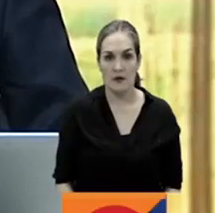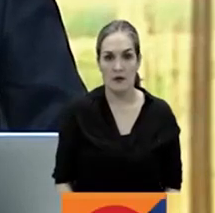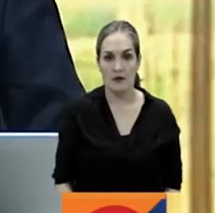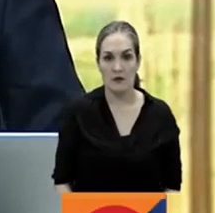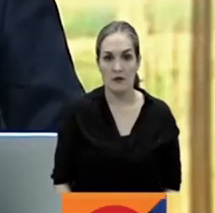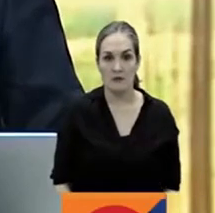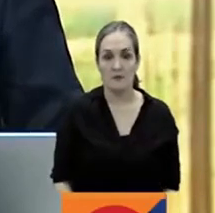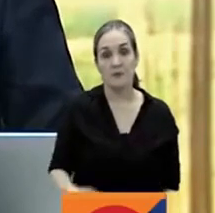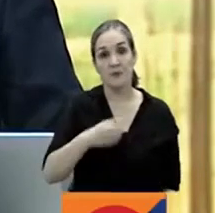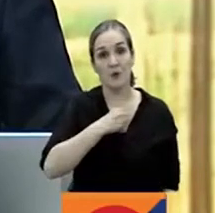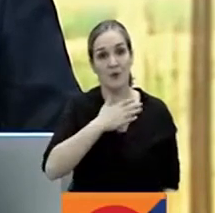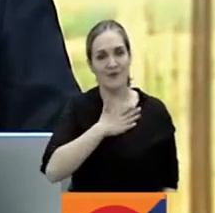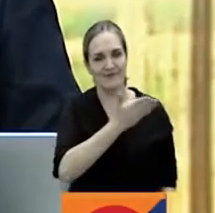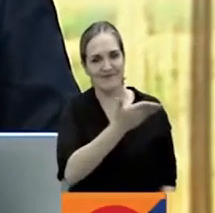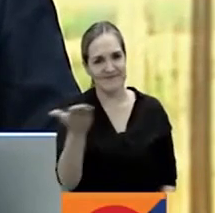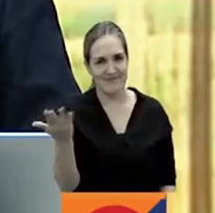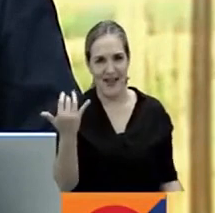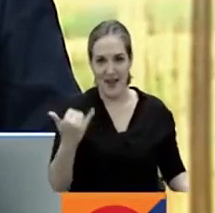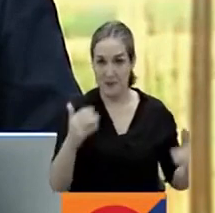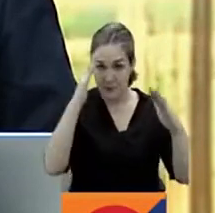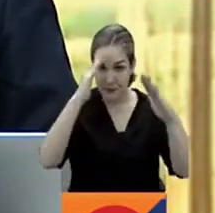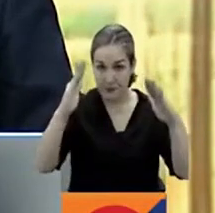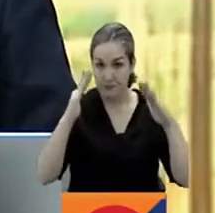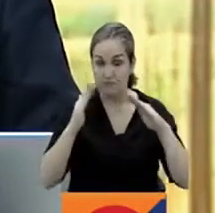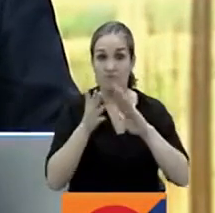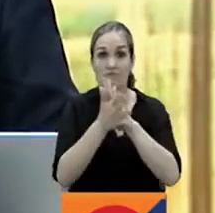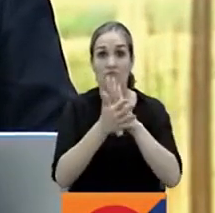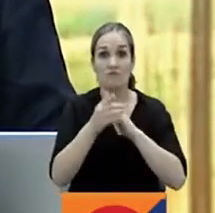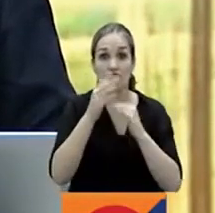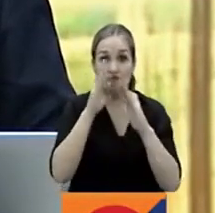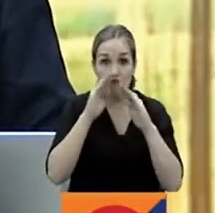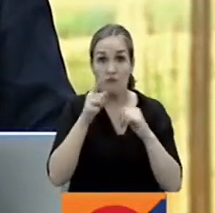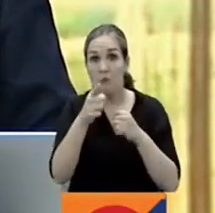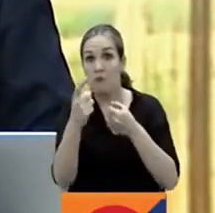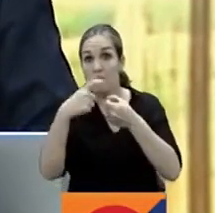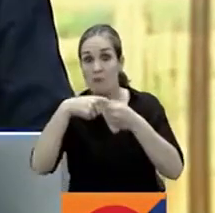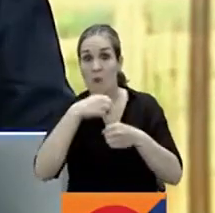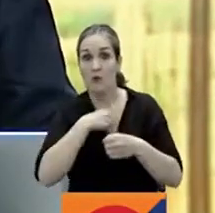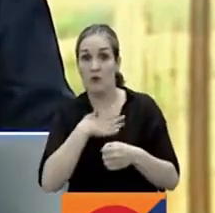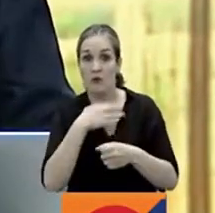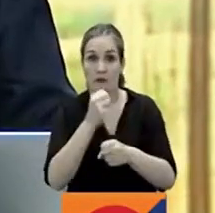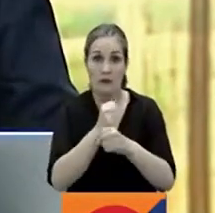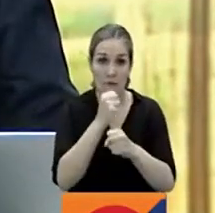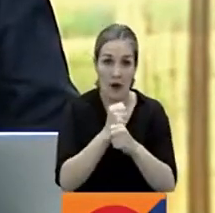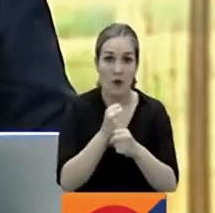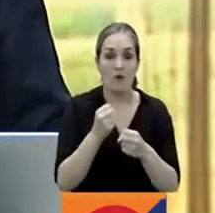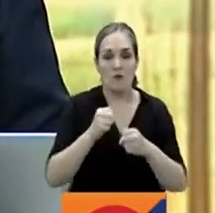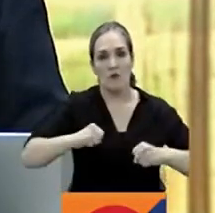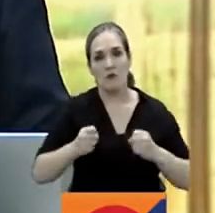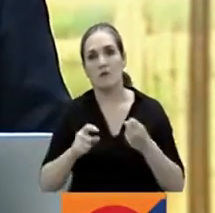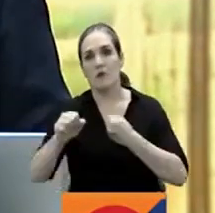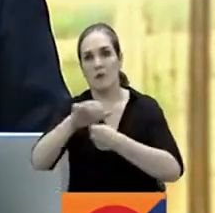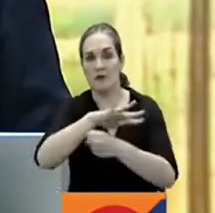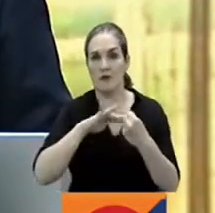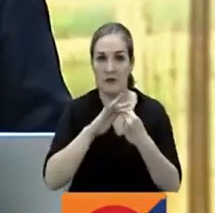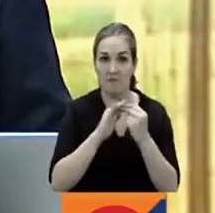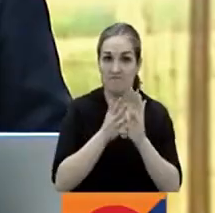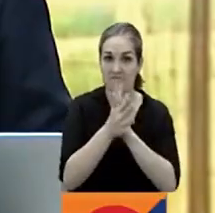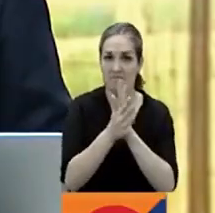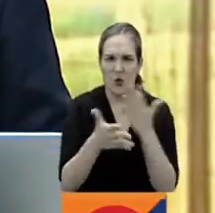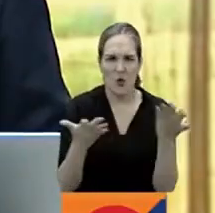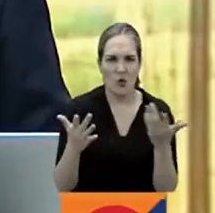llegamos a oportunidades atentos porque hay vacantes de trabajo en Bogotá y también en Cundinamarca acá les contamos cómo pueden